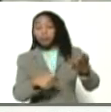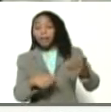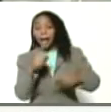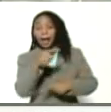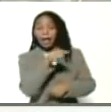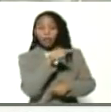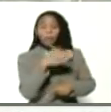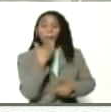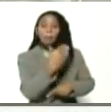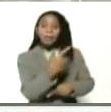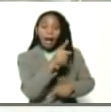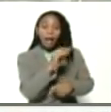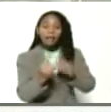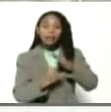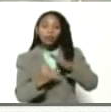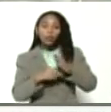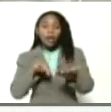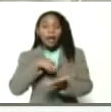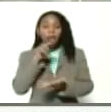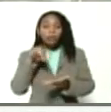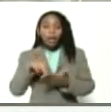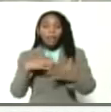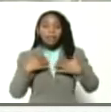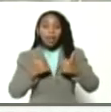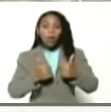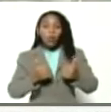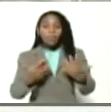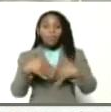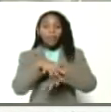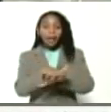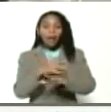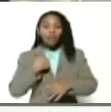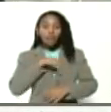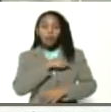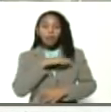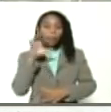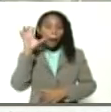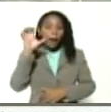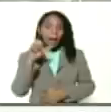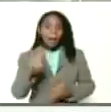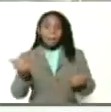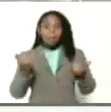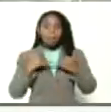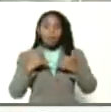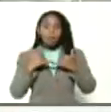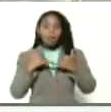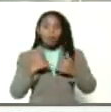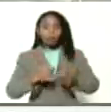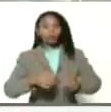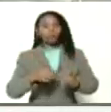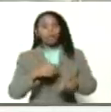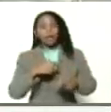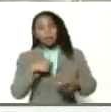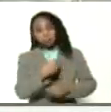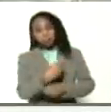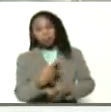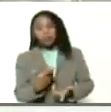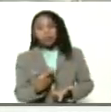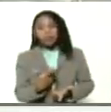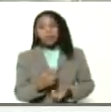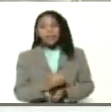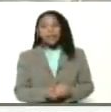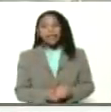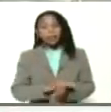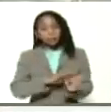permitir al Instituto Nacional de Salud Integral de nuestro país ser autosustentables. Y por otra parte, presidente,